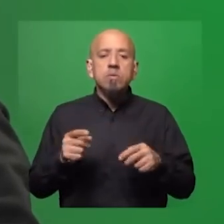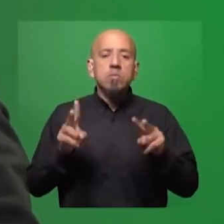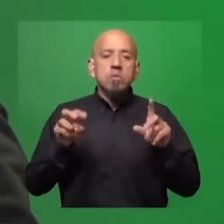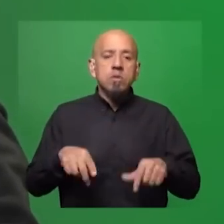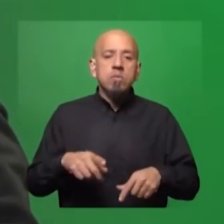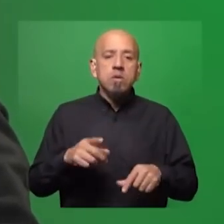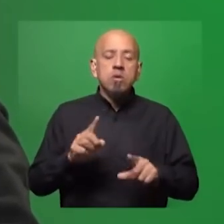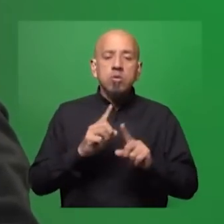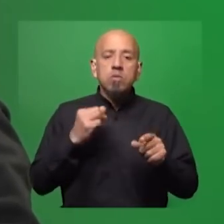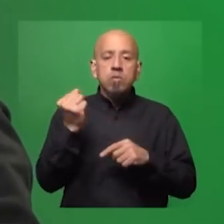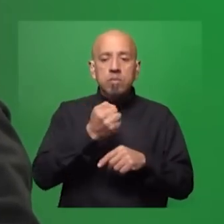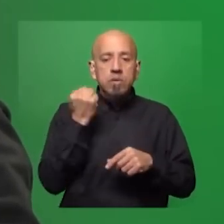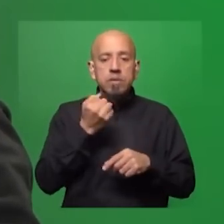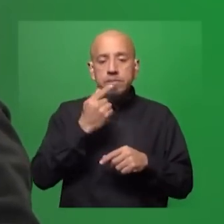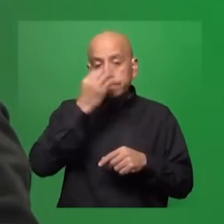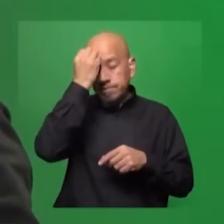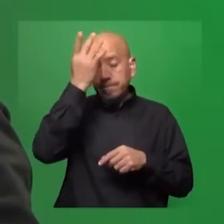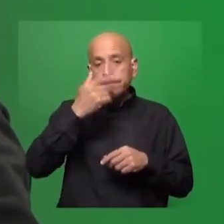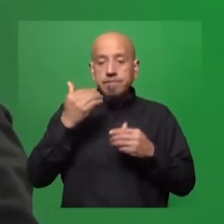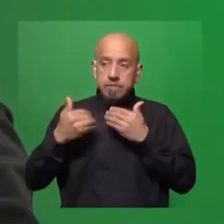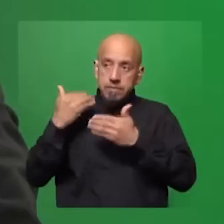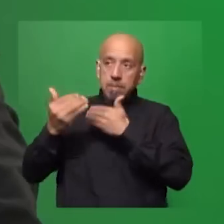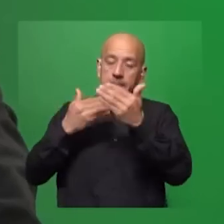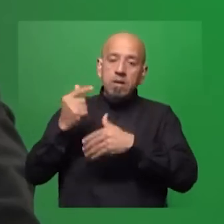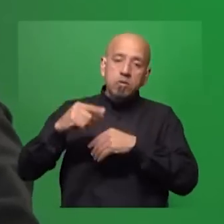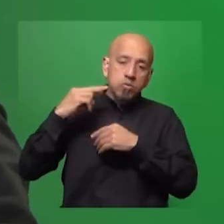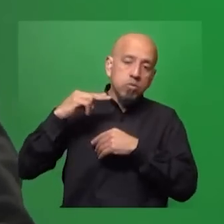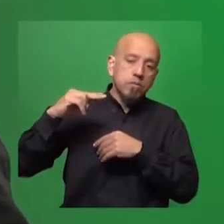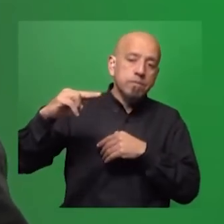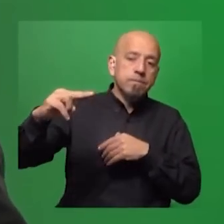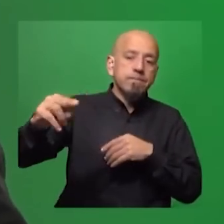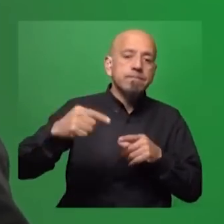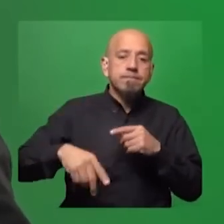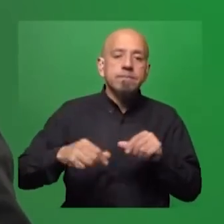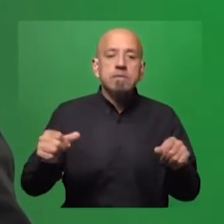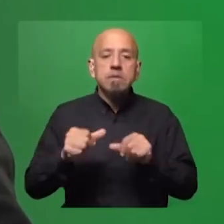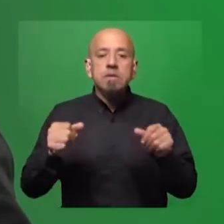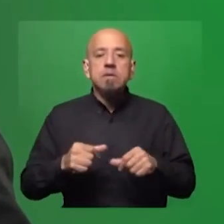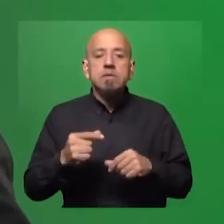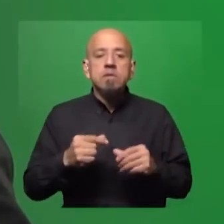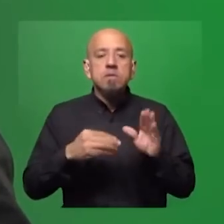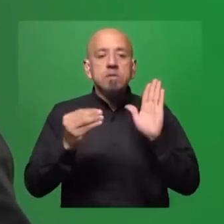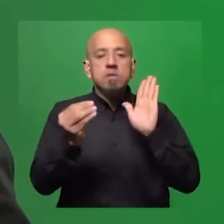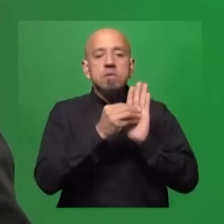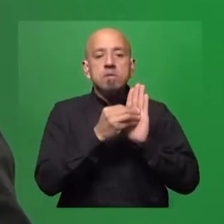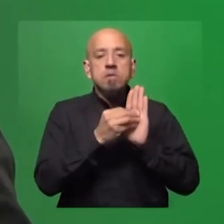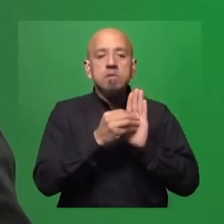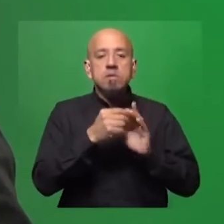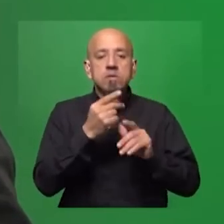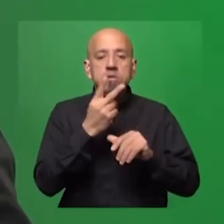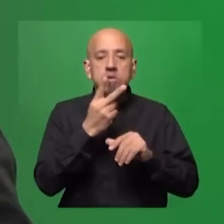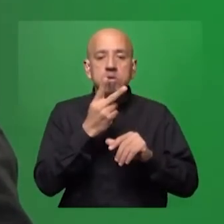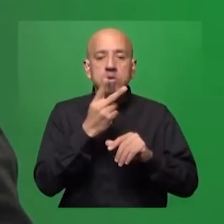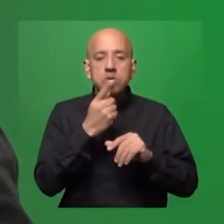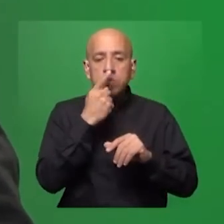pero no el fundamental, sino el concepto de desarrollo sustentable. Y construyeron una agenda 2063. Y yo